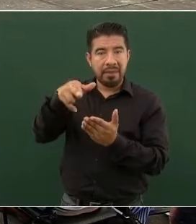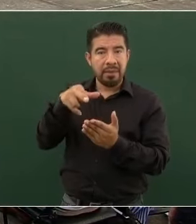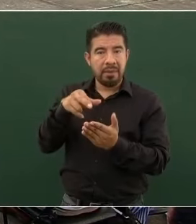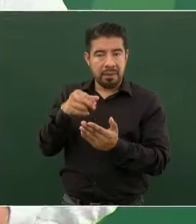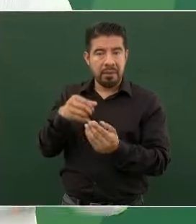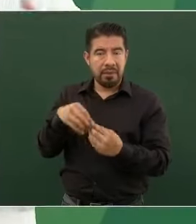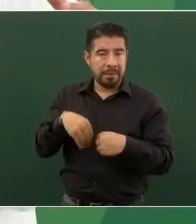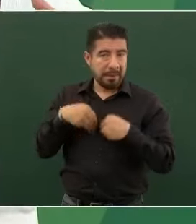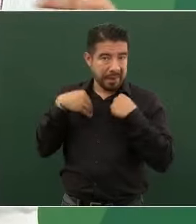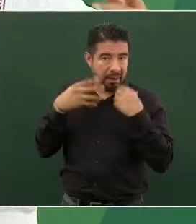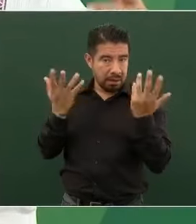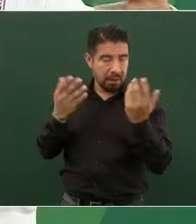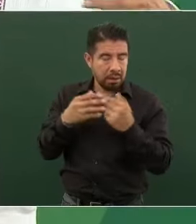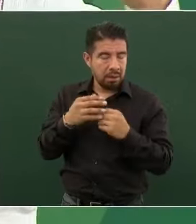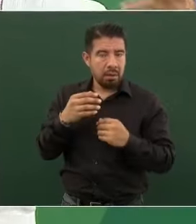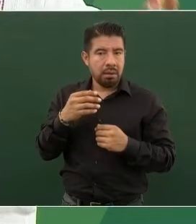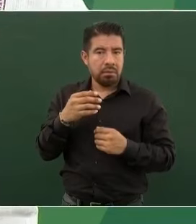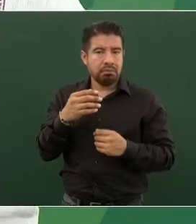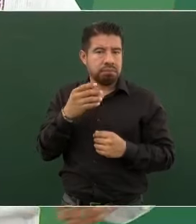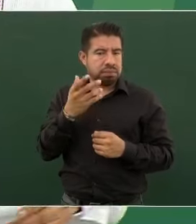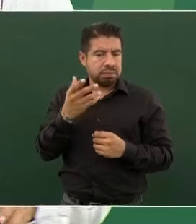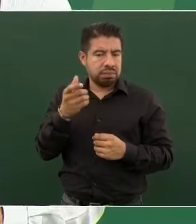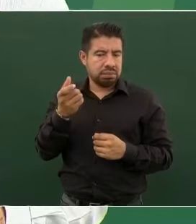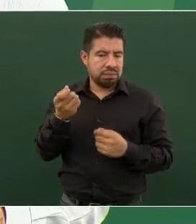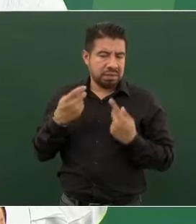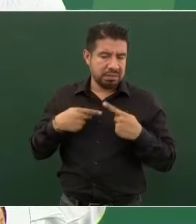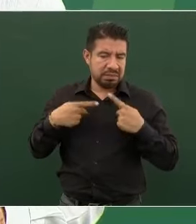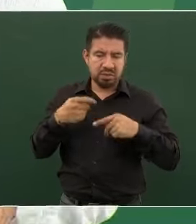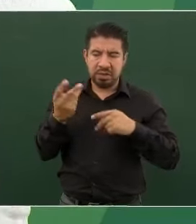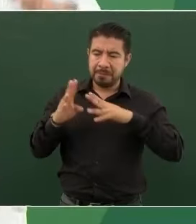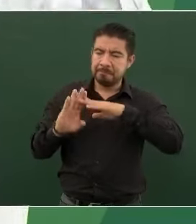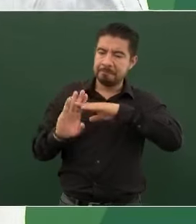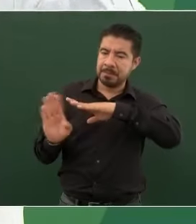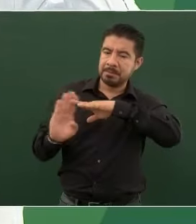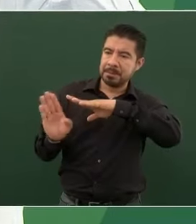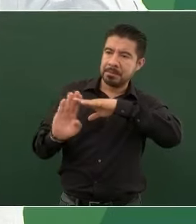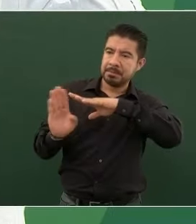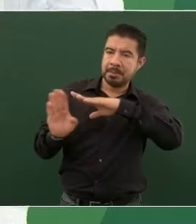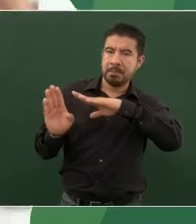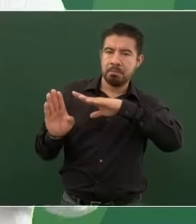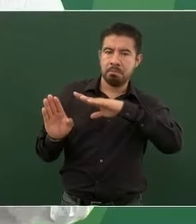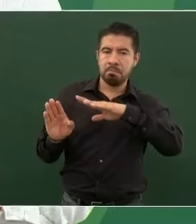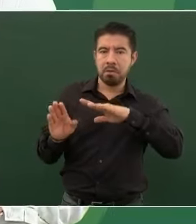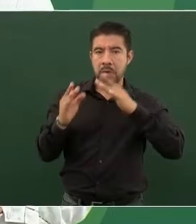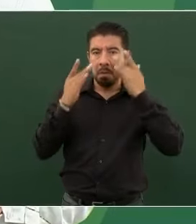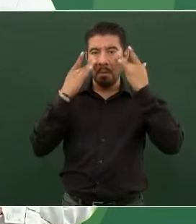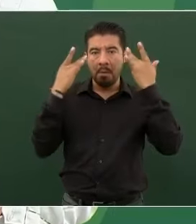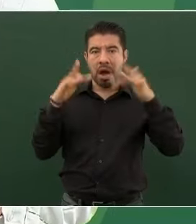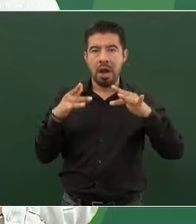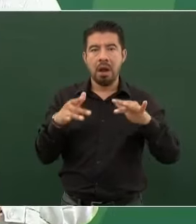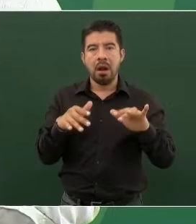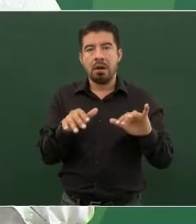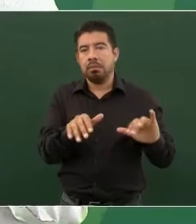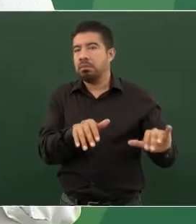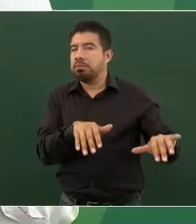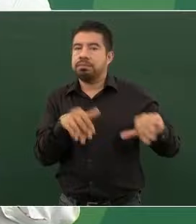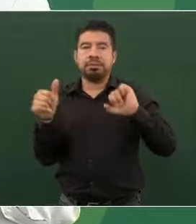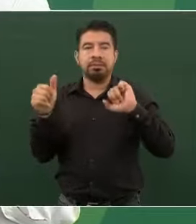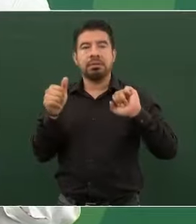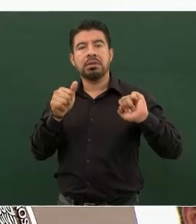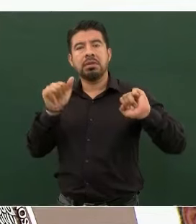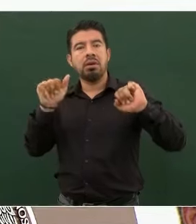La gente ya no se ve obligada a abandonar sus